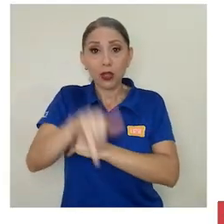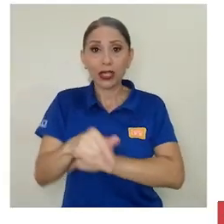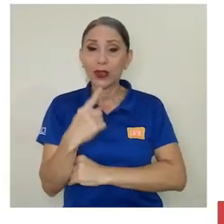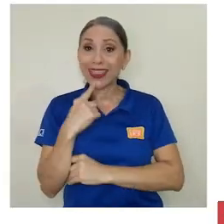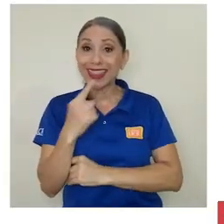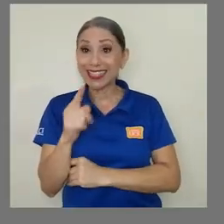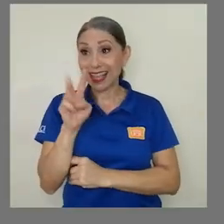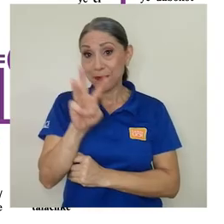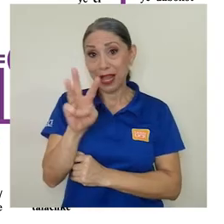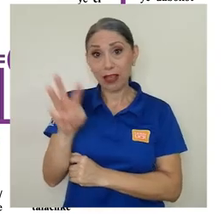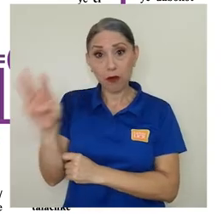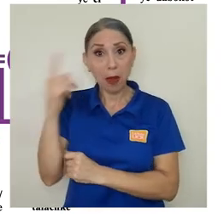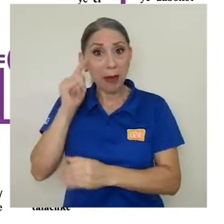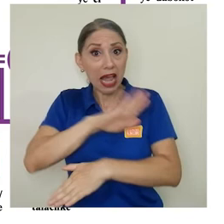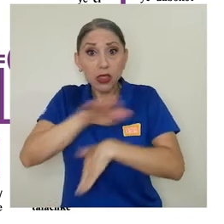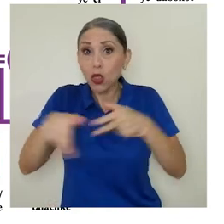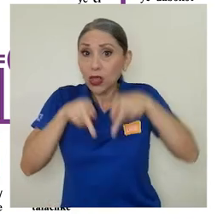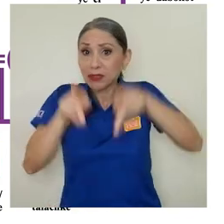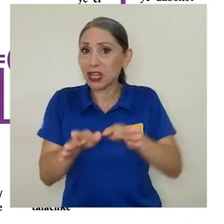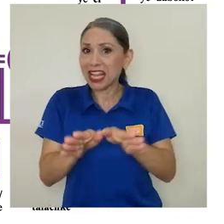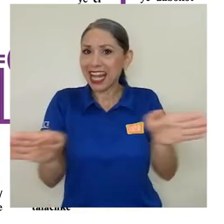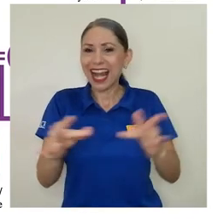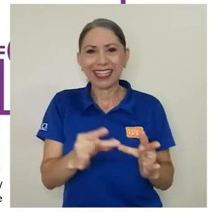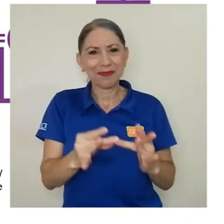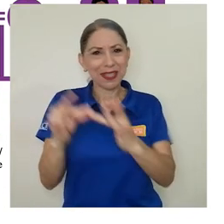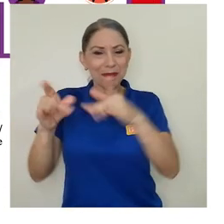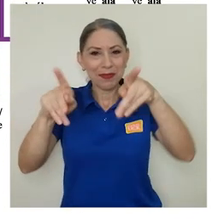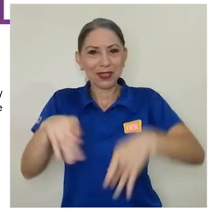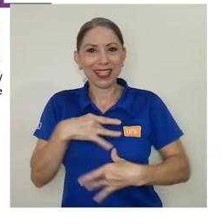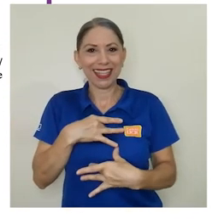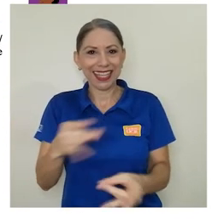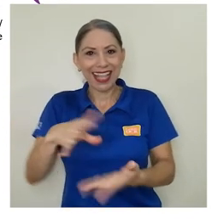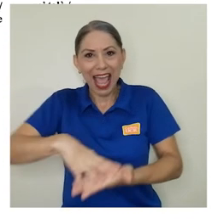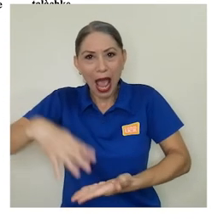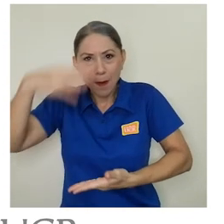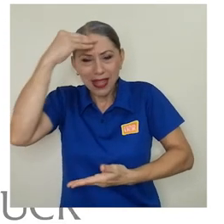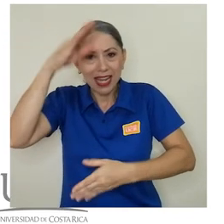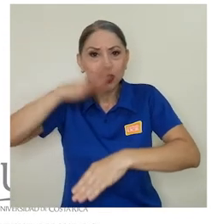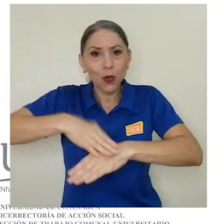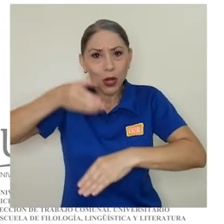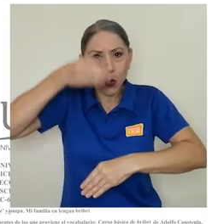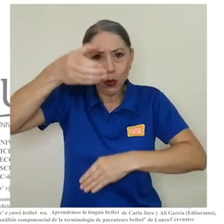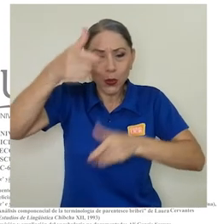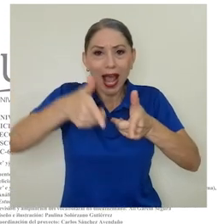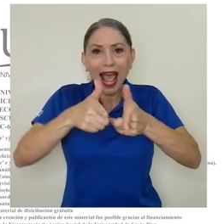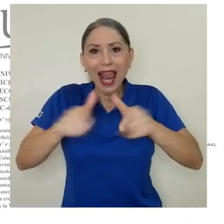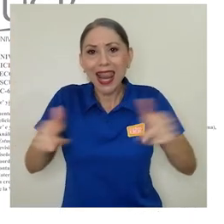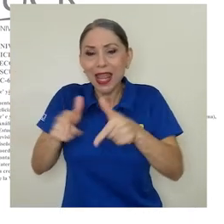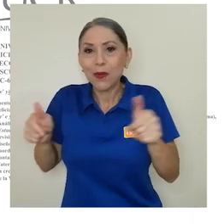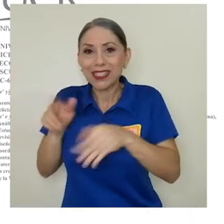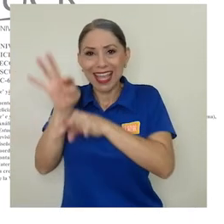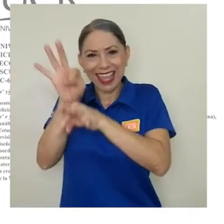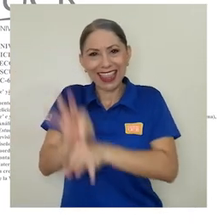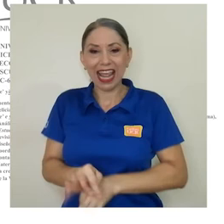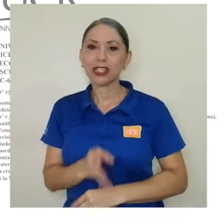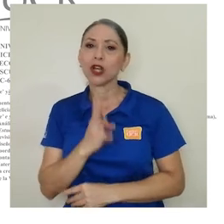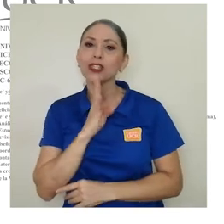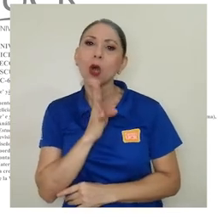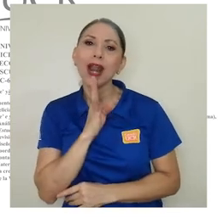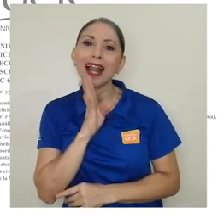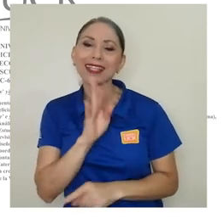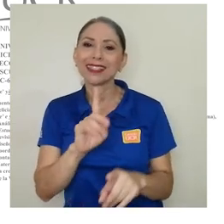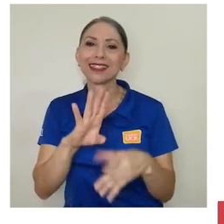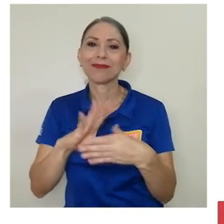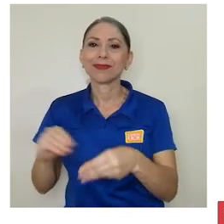asegura que la plataforma es para todo el público, especialmente para los interesados en aprender más sobre cultura, lenguas y tradiciones orales de los distintos